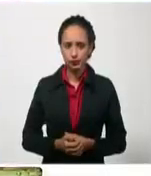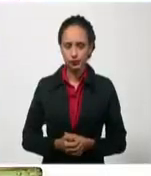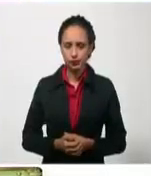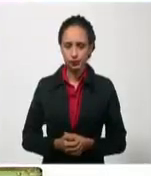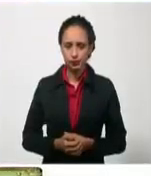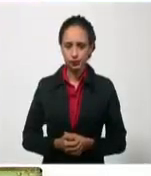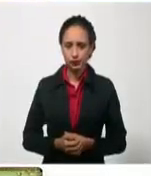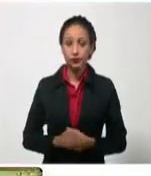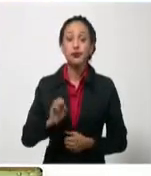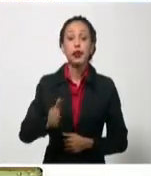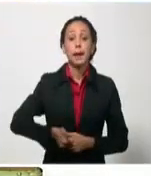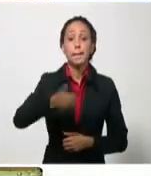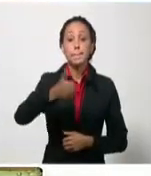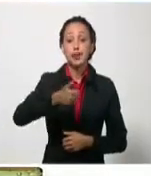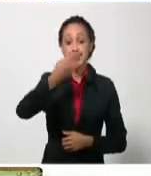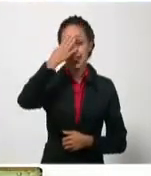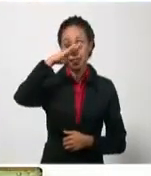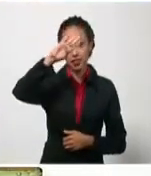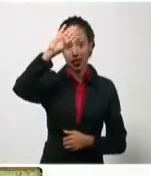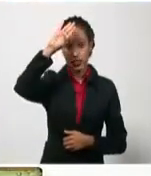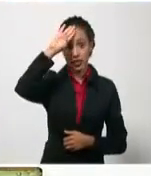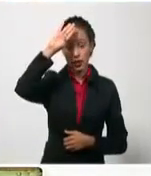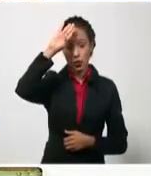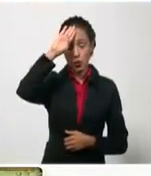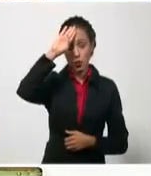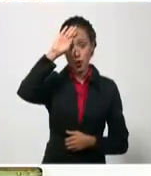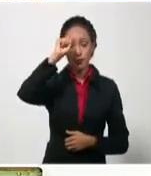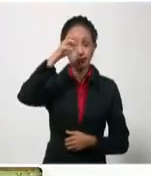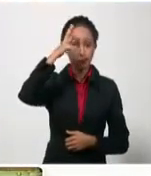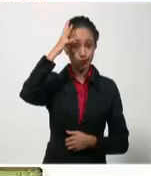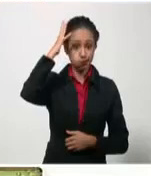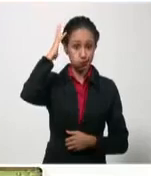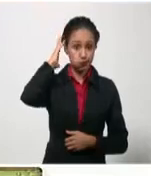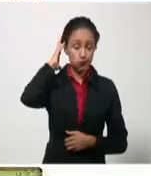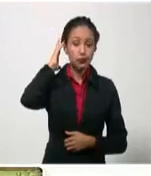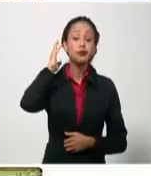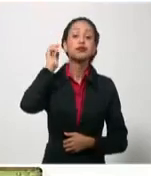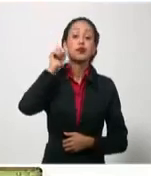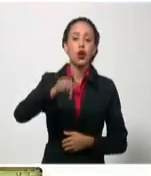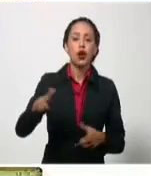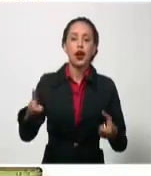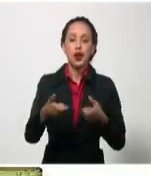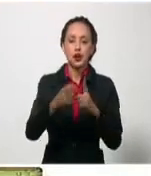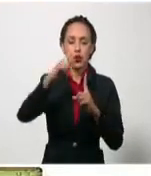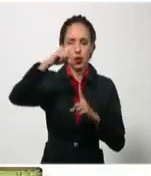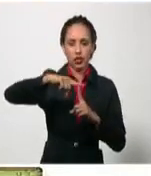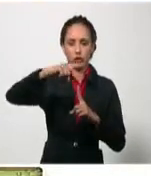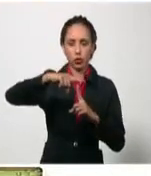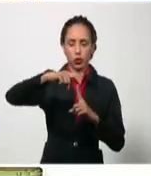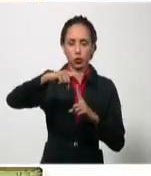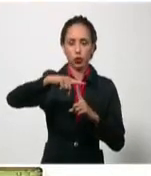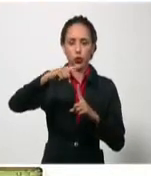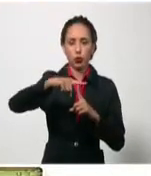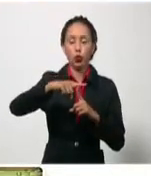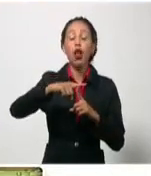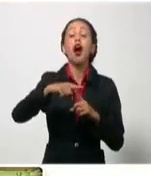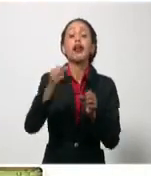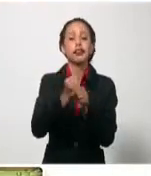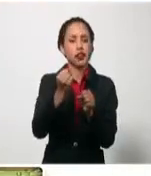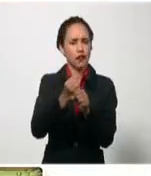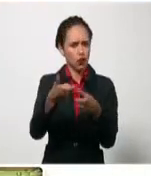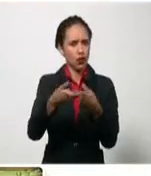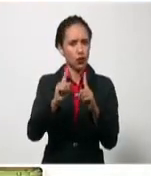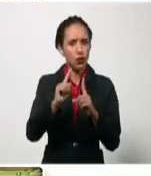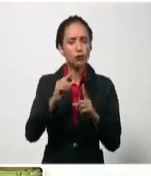El presidente de la República de Cuba, Miguel Díaz Canel, Bermúdez, presidió en las Tunas en la reunión de trabajo que analizó la